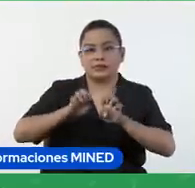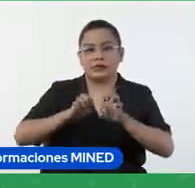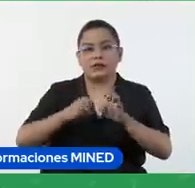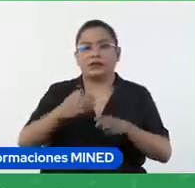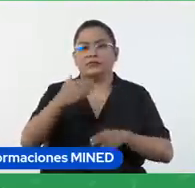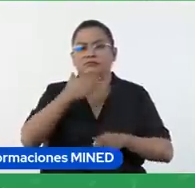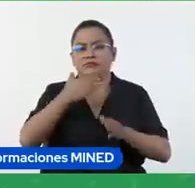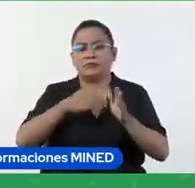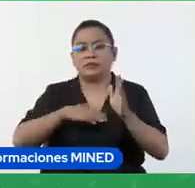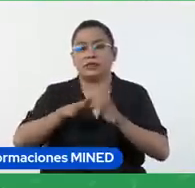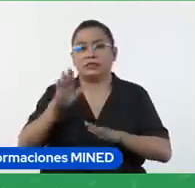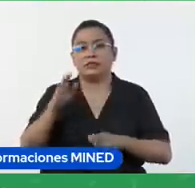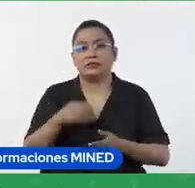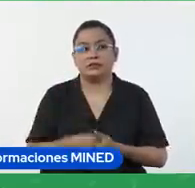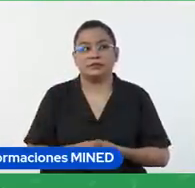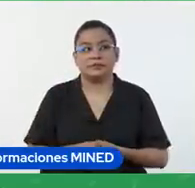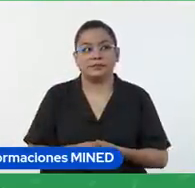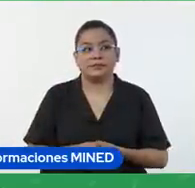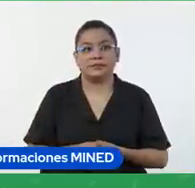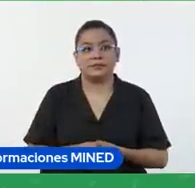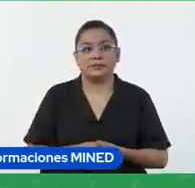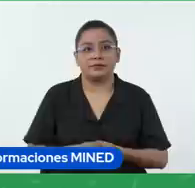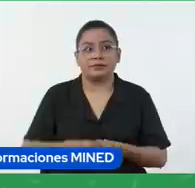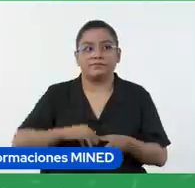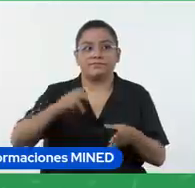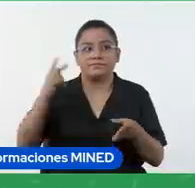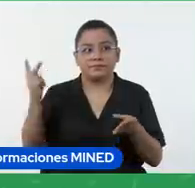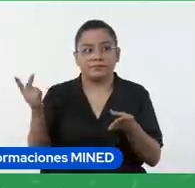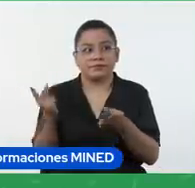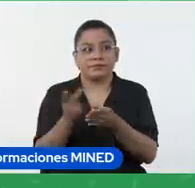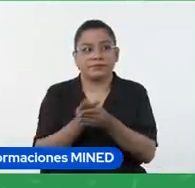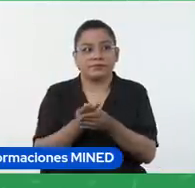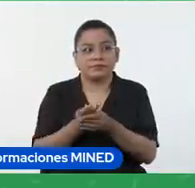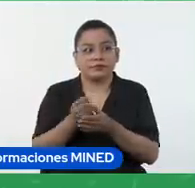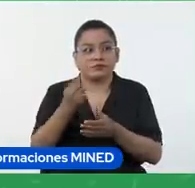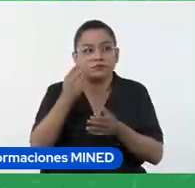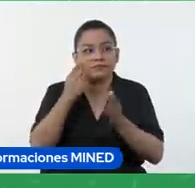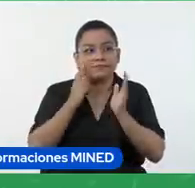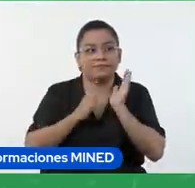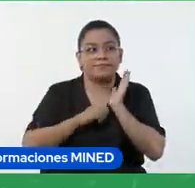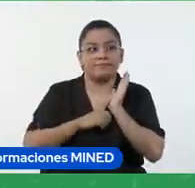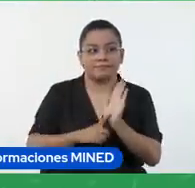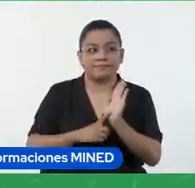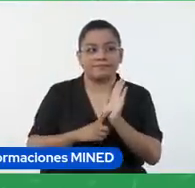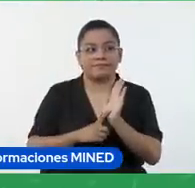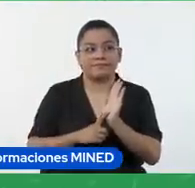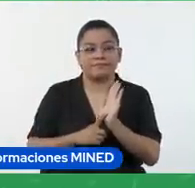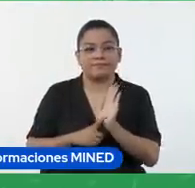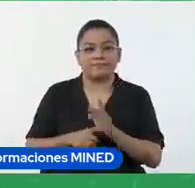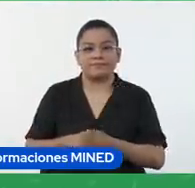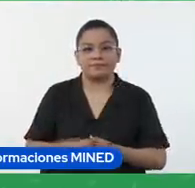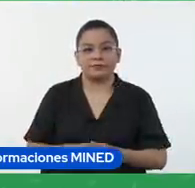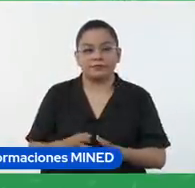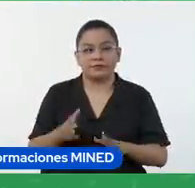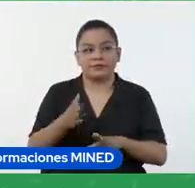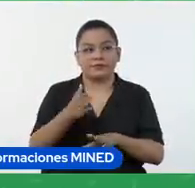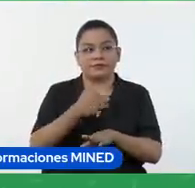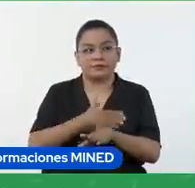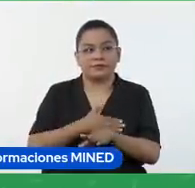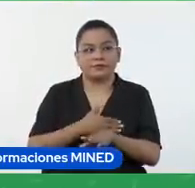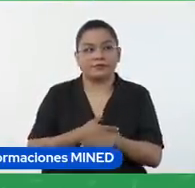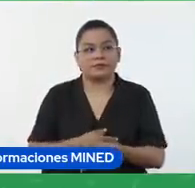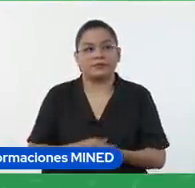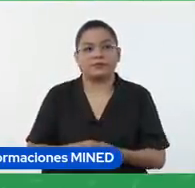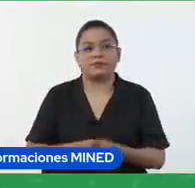completa que es el portafolio de evidencias antes de pasar al